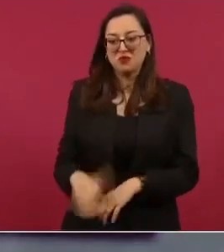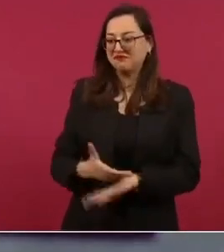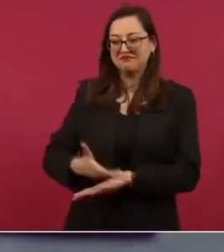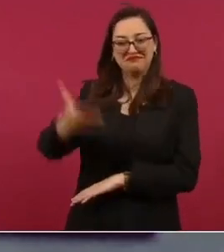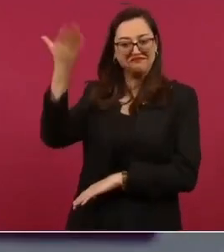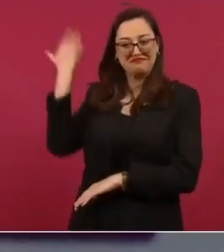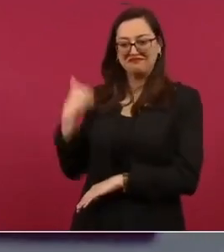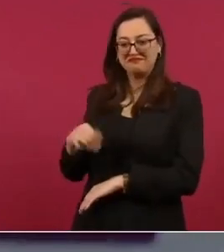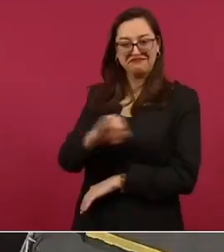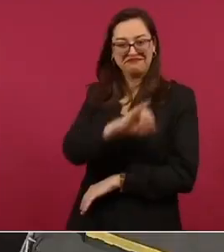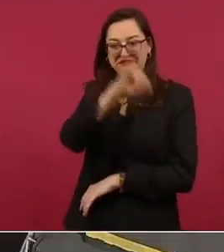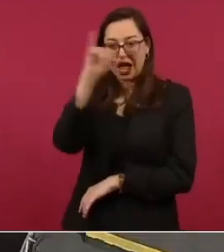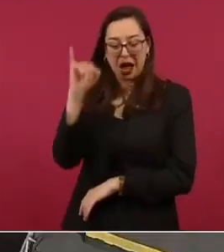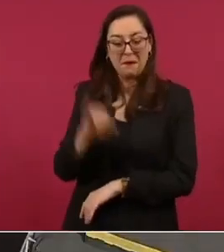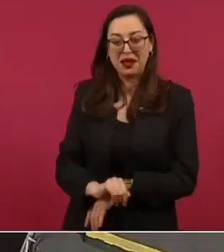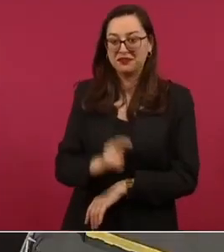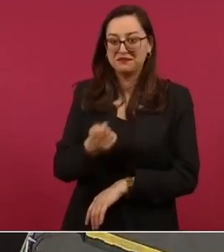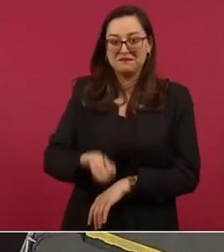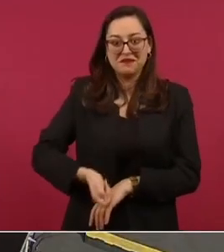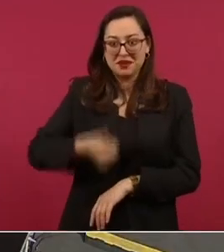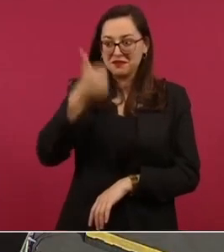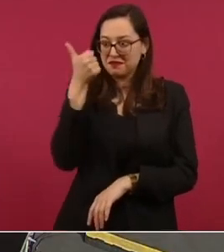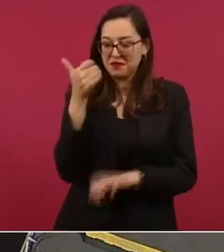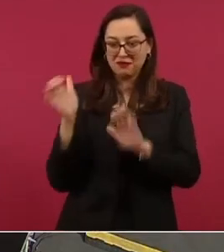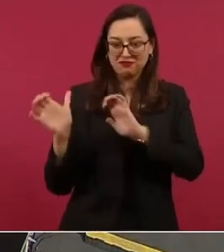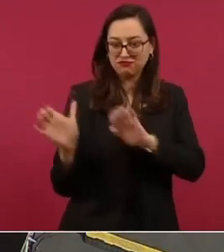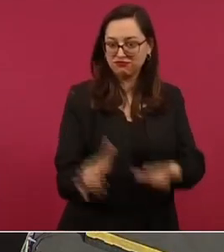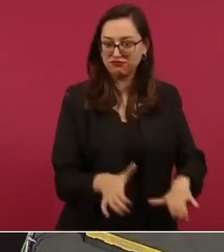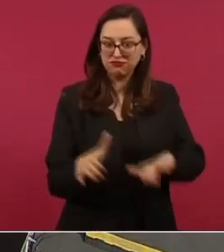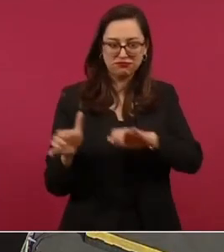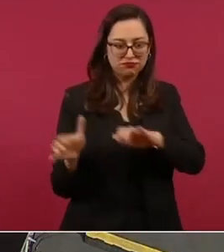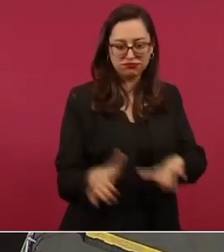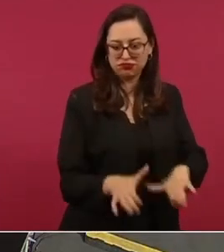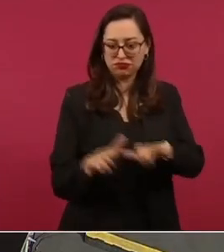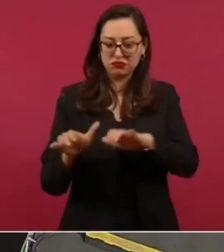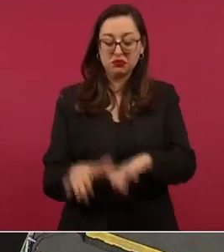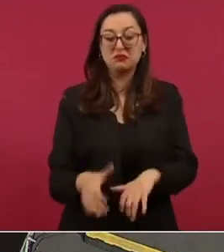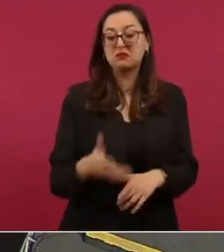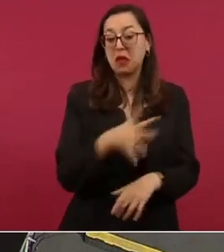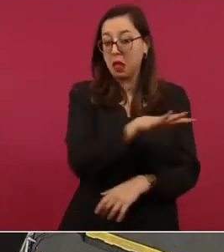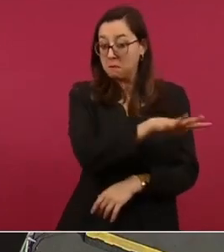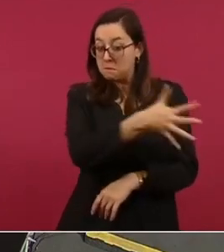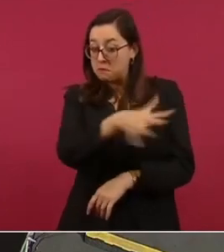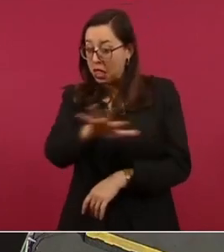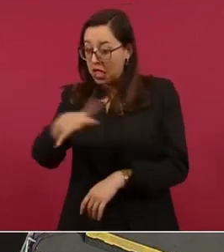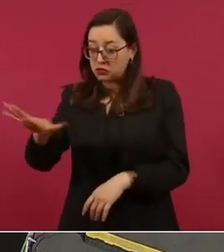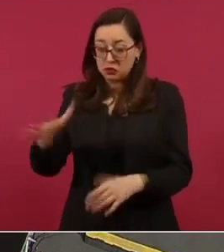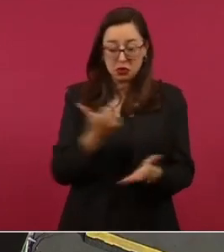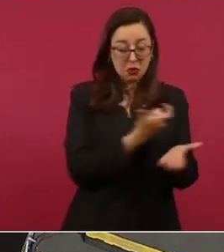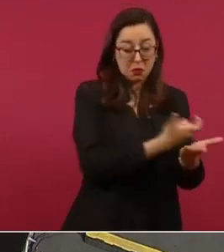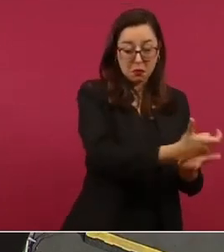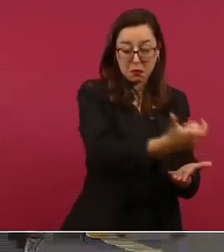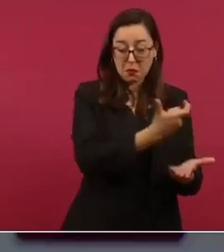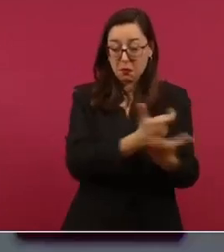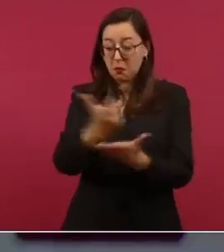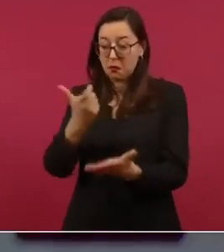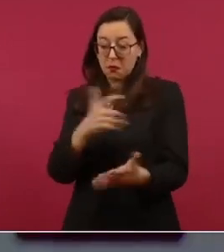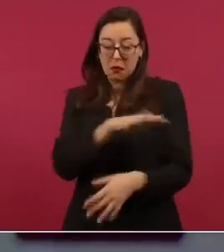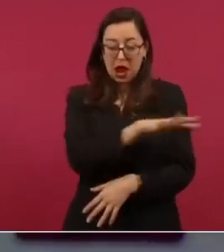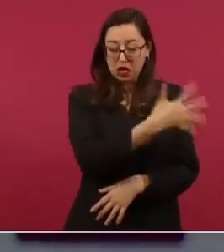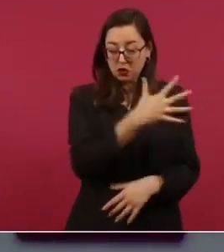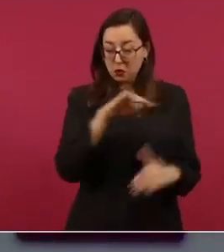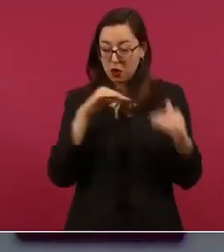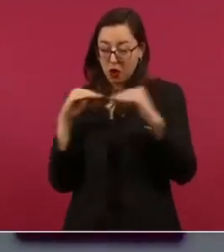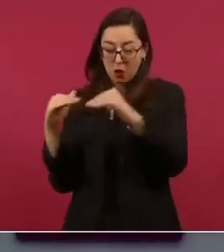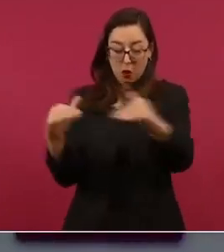alcanzada con un salario promedio también histórico de 14